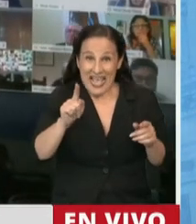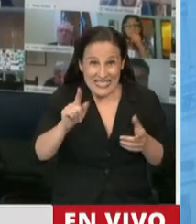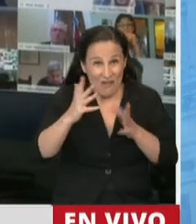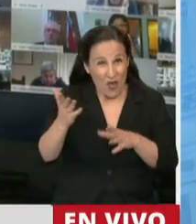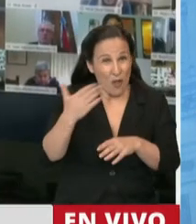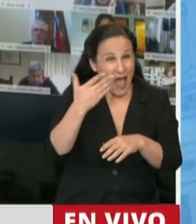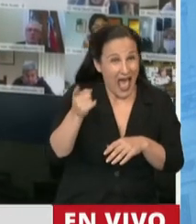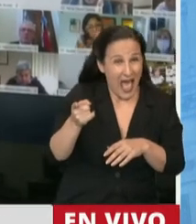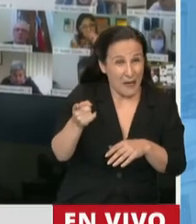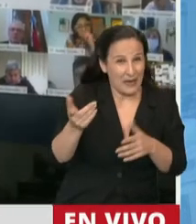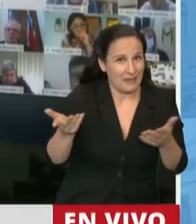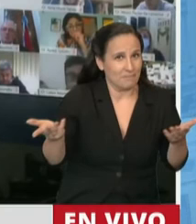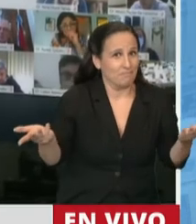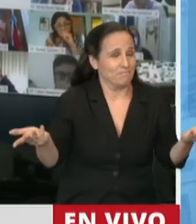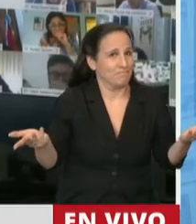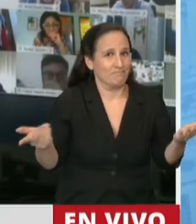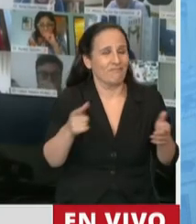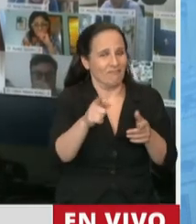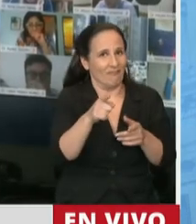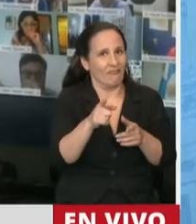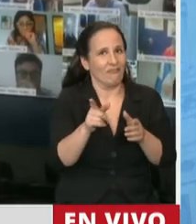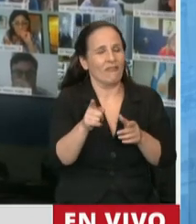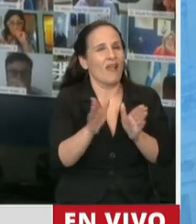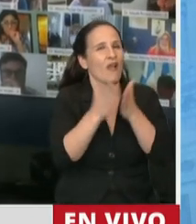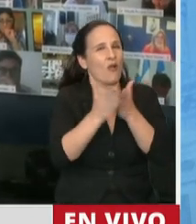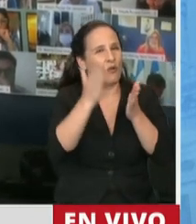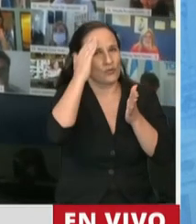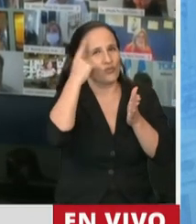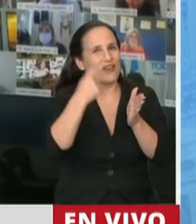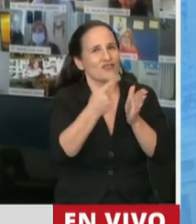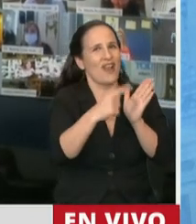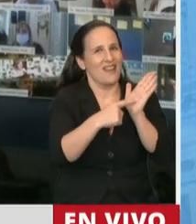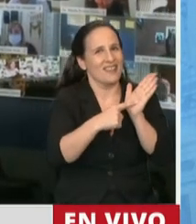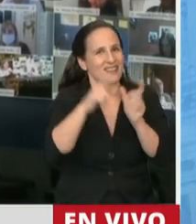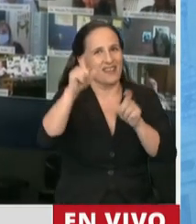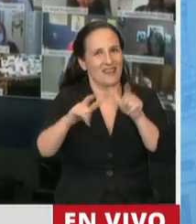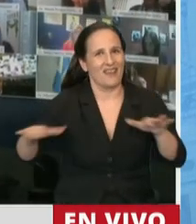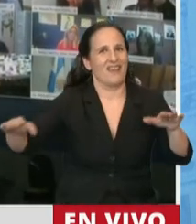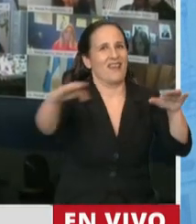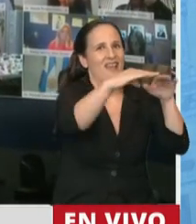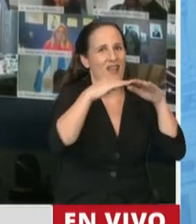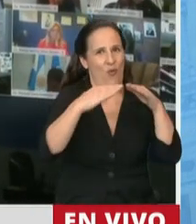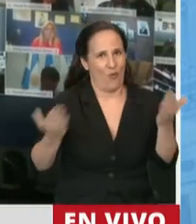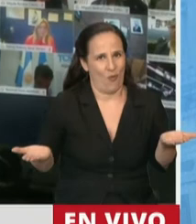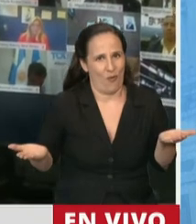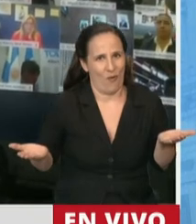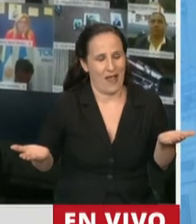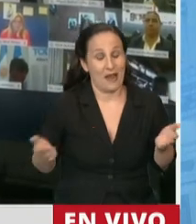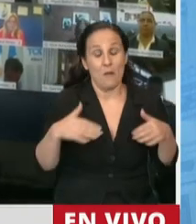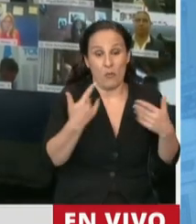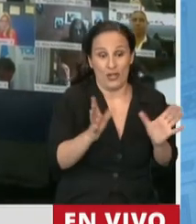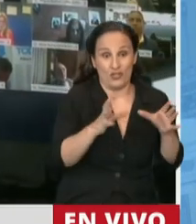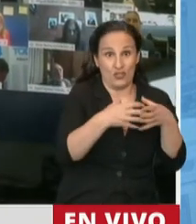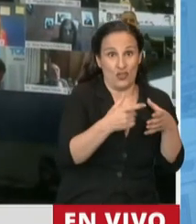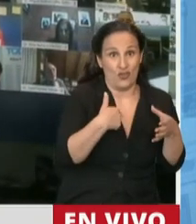alteran los principios de igualdad establecidos nada más y nada menos que en nuestra Constitución Nacional. Es por eso que esta bancada